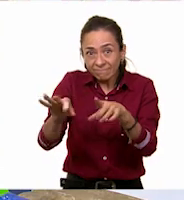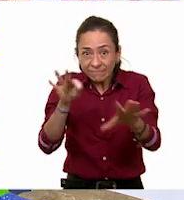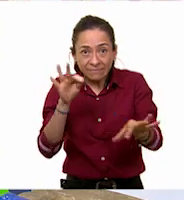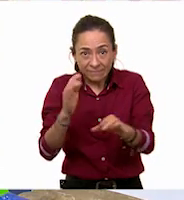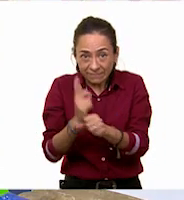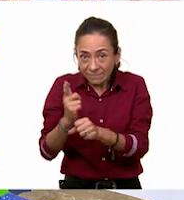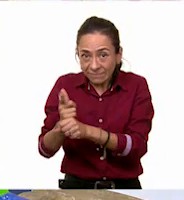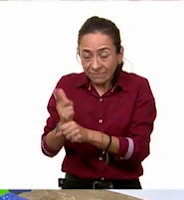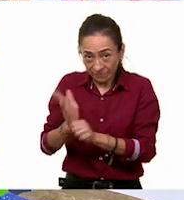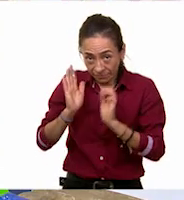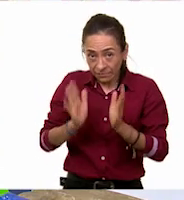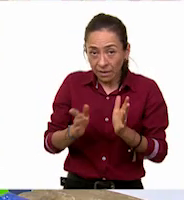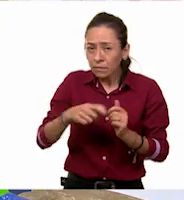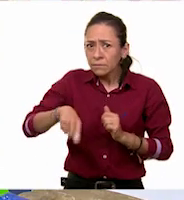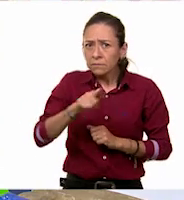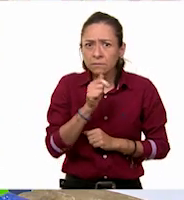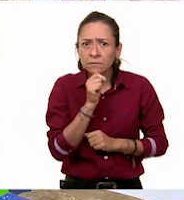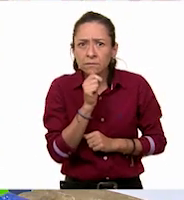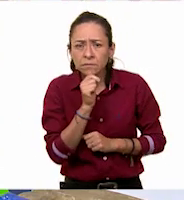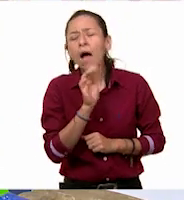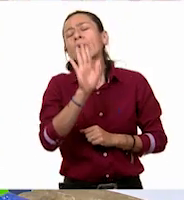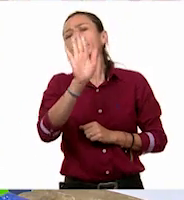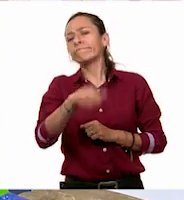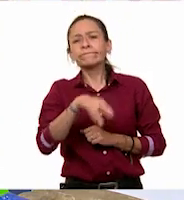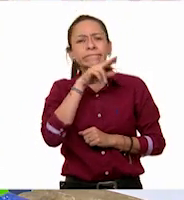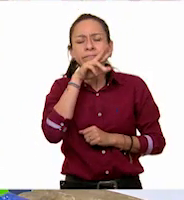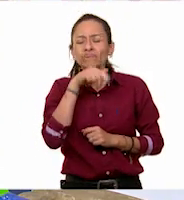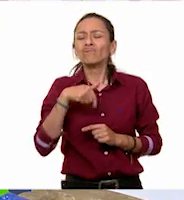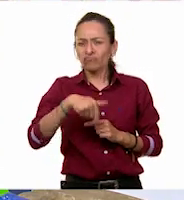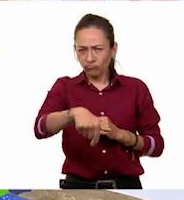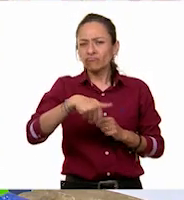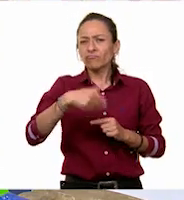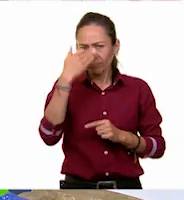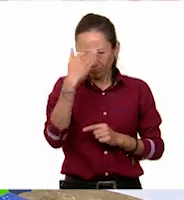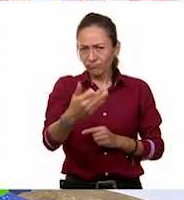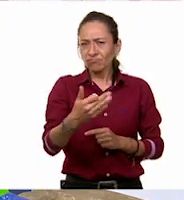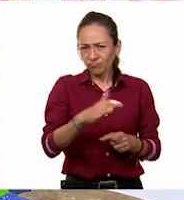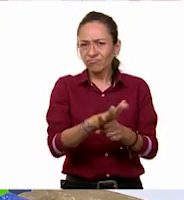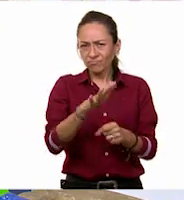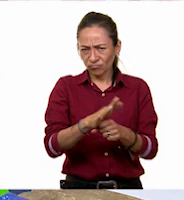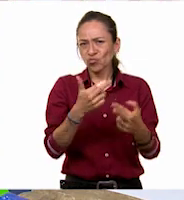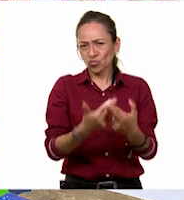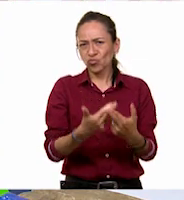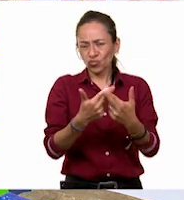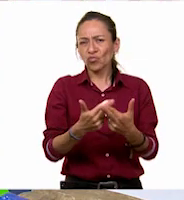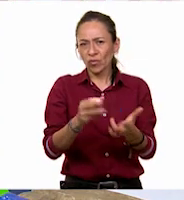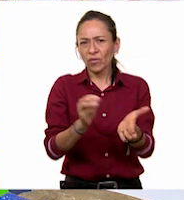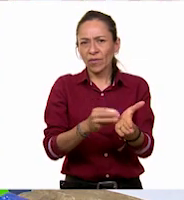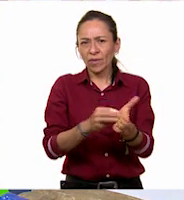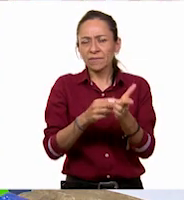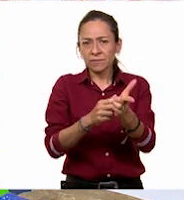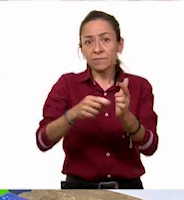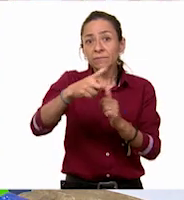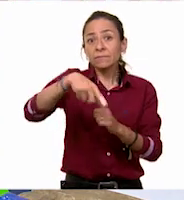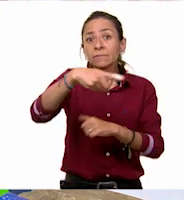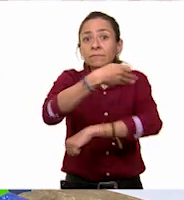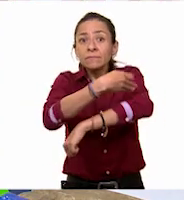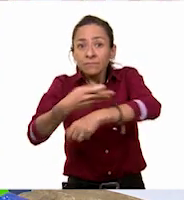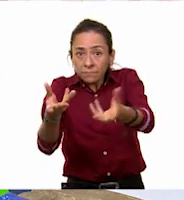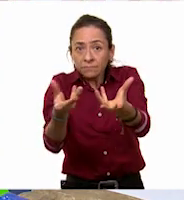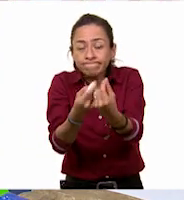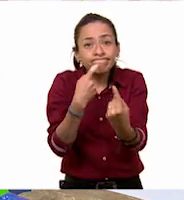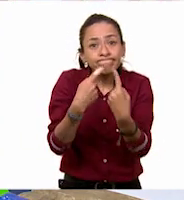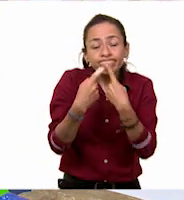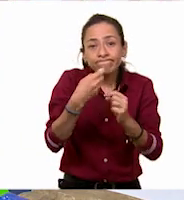preocupen, todavía están a tiempo de seguir buscando. Organízense con su familia. Es más, ¿saben qué? Le